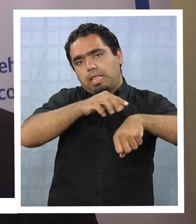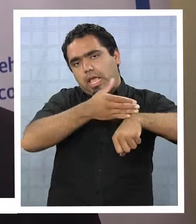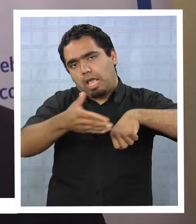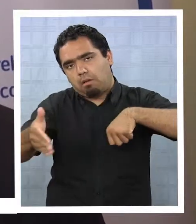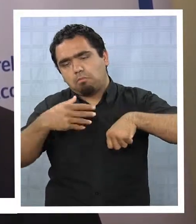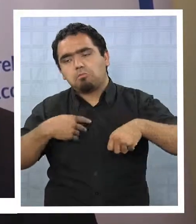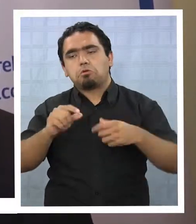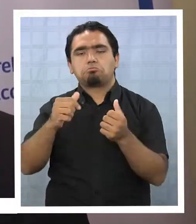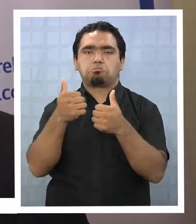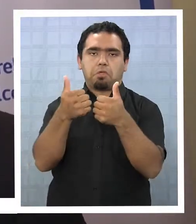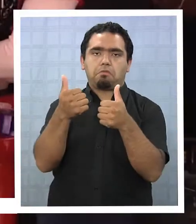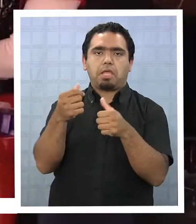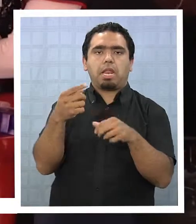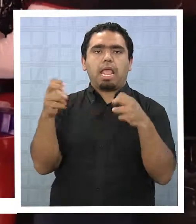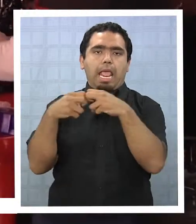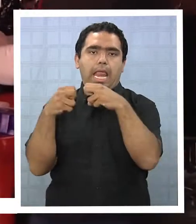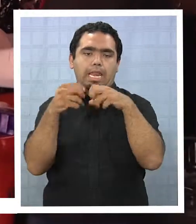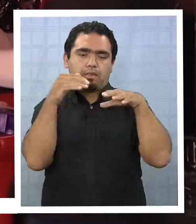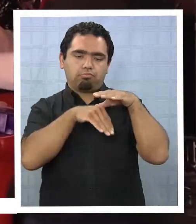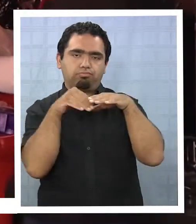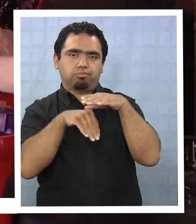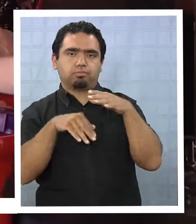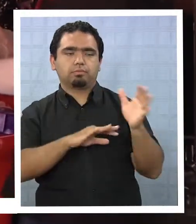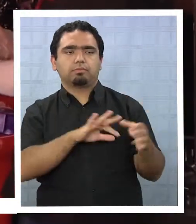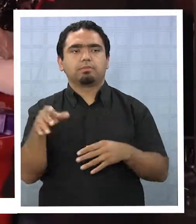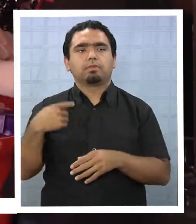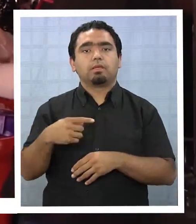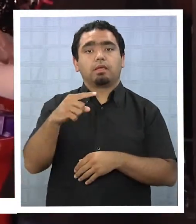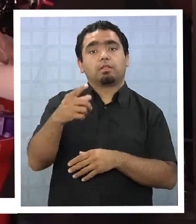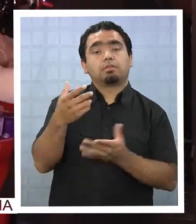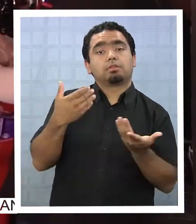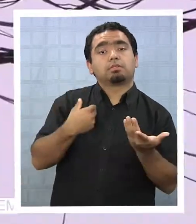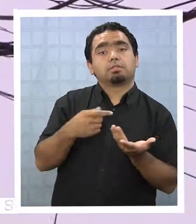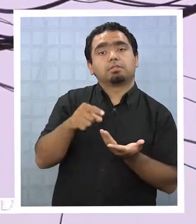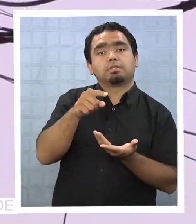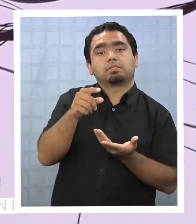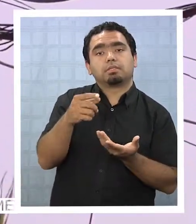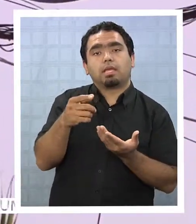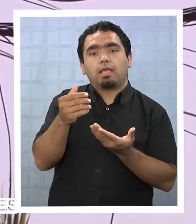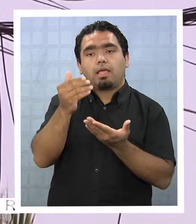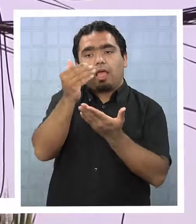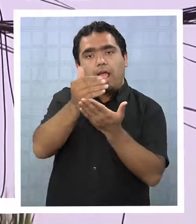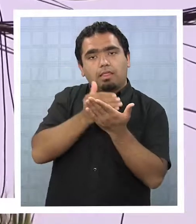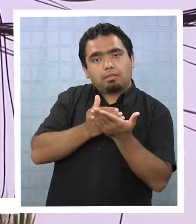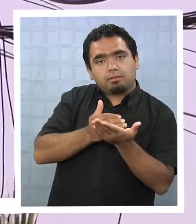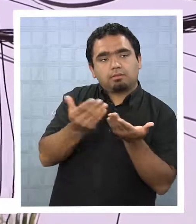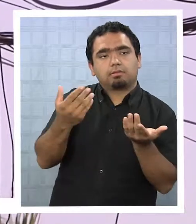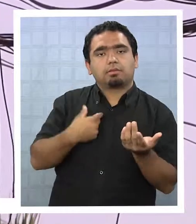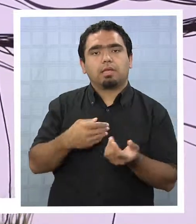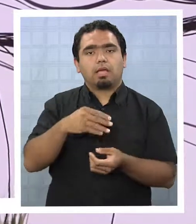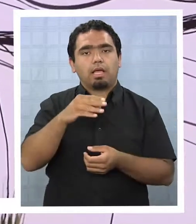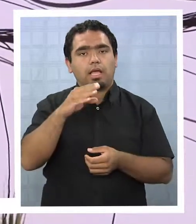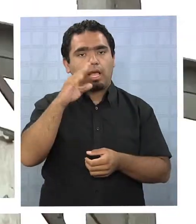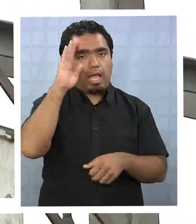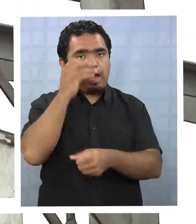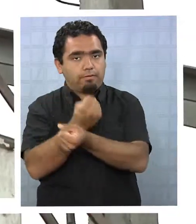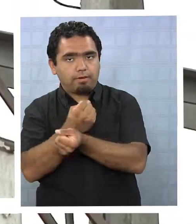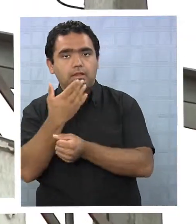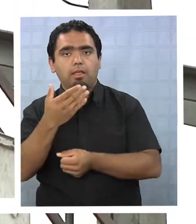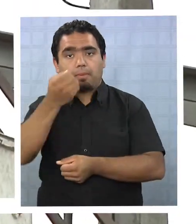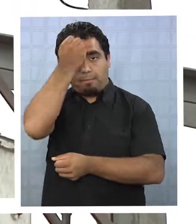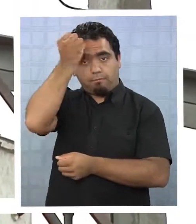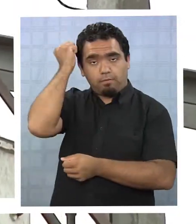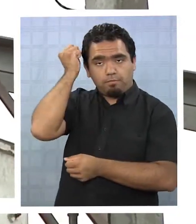cual nos deja tremendamente tranquilos. De acuerdo a antecedentes recogidos en la ciudad, carabineros y bomberos activaron sus fuerzas de tarea,